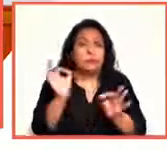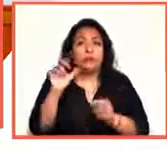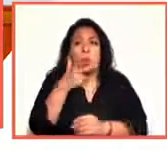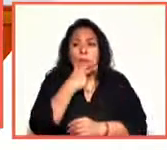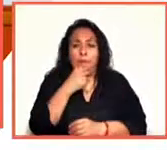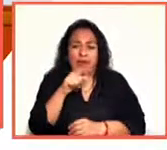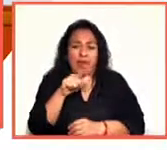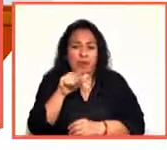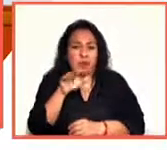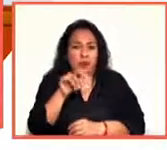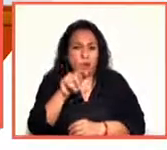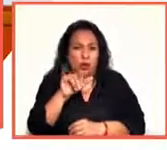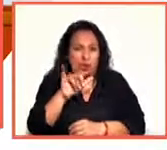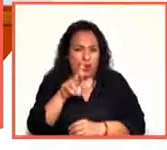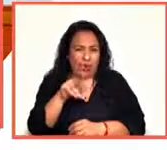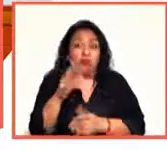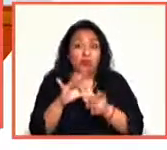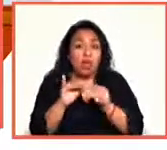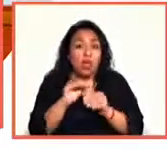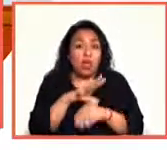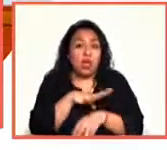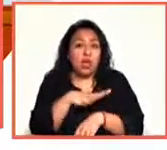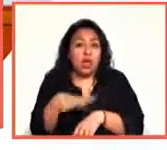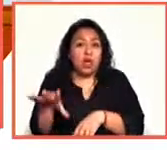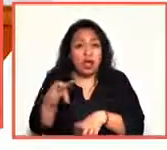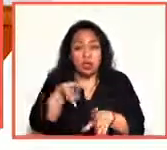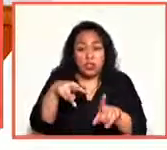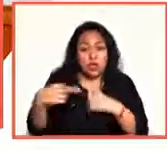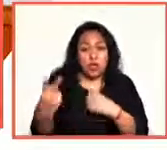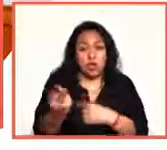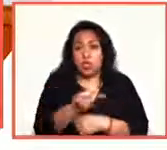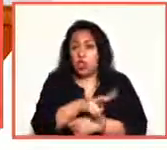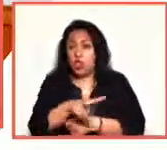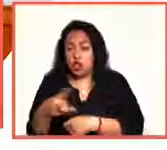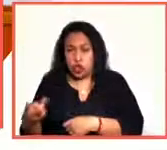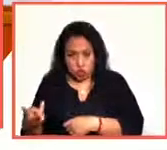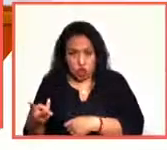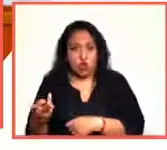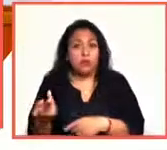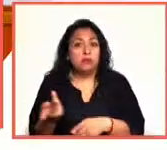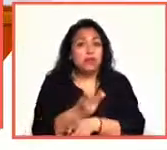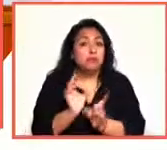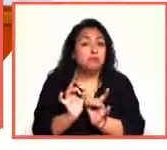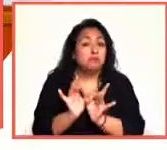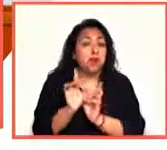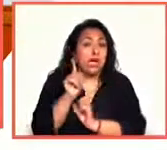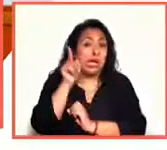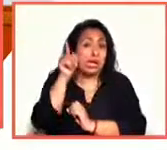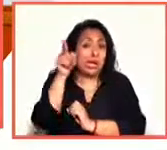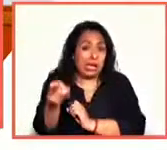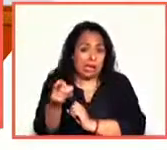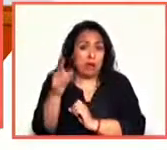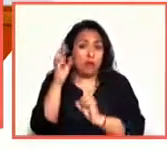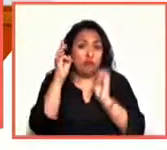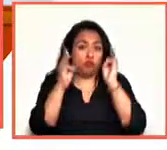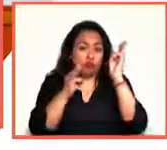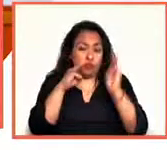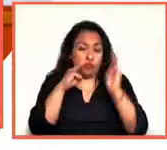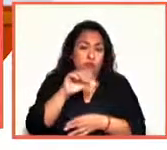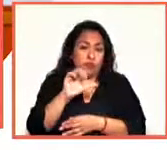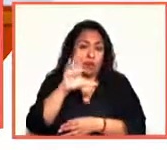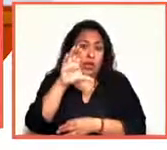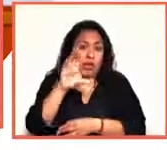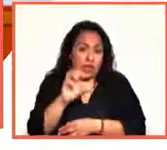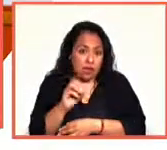muy, muy completo de distintas, de dos distintas perspectivas de lo que está ocurriendo allá en este centro cultural que